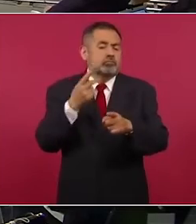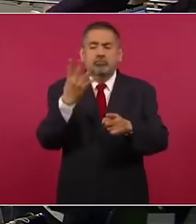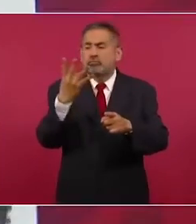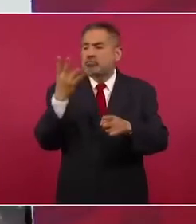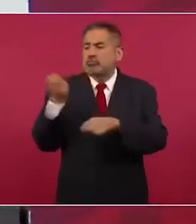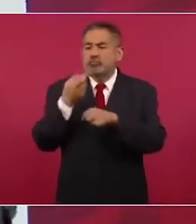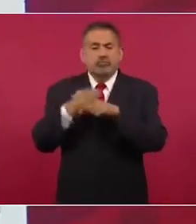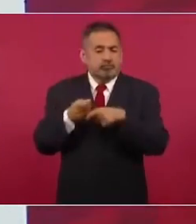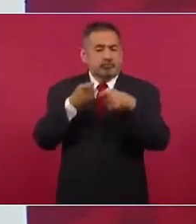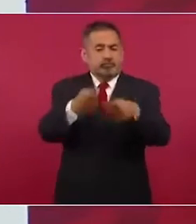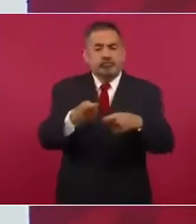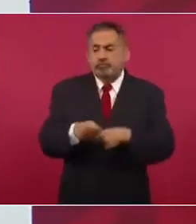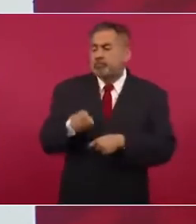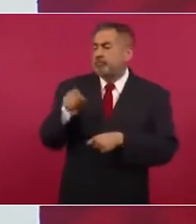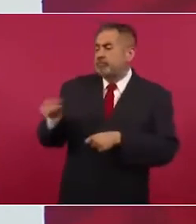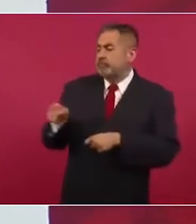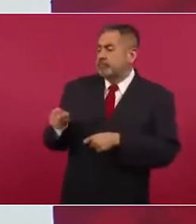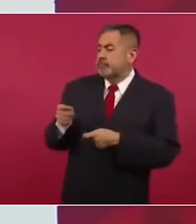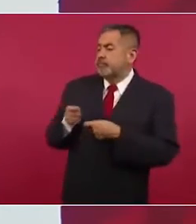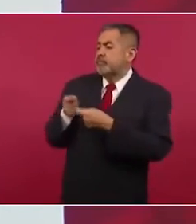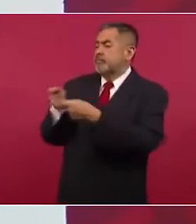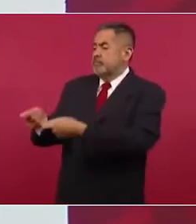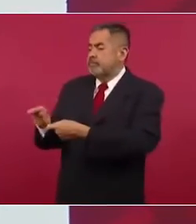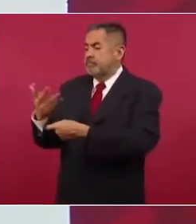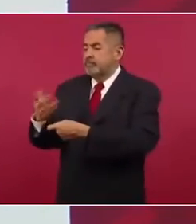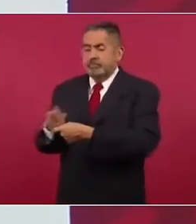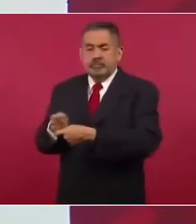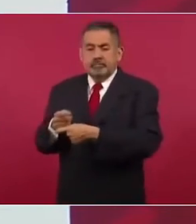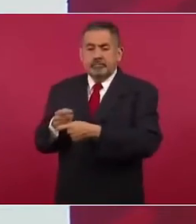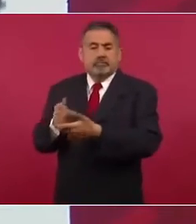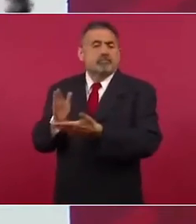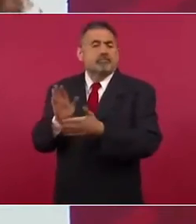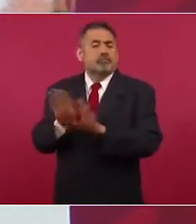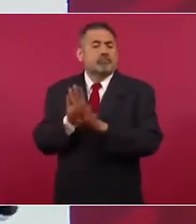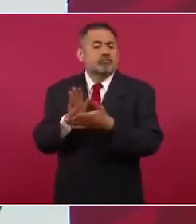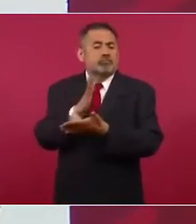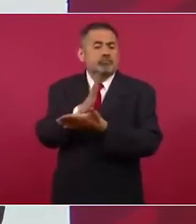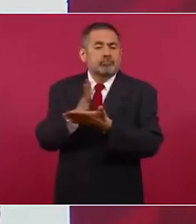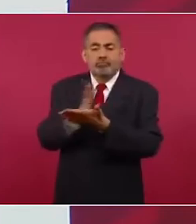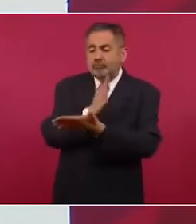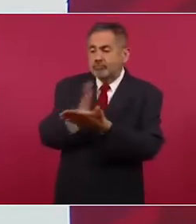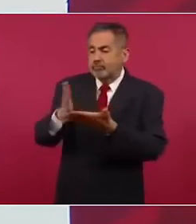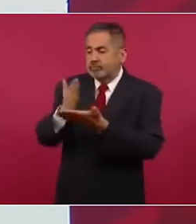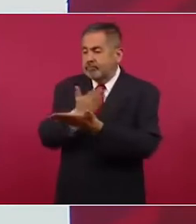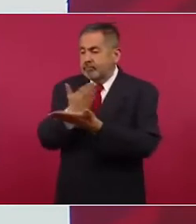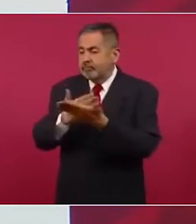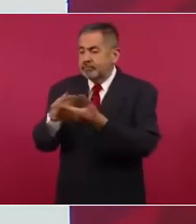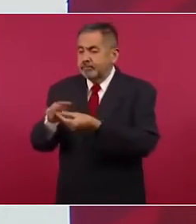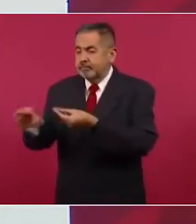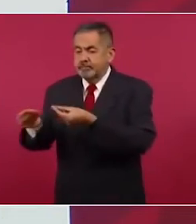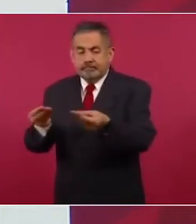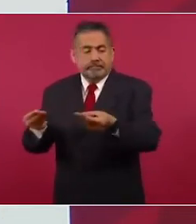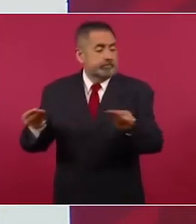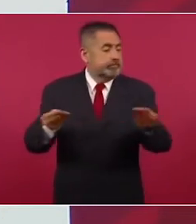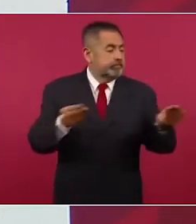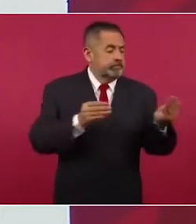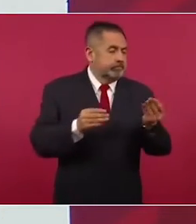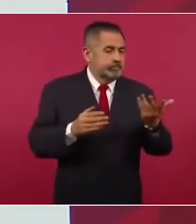otro, cinco para otro, se reparten el pastel. Imagínense